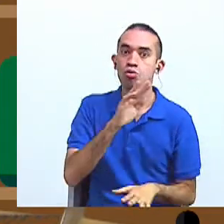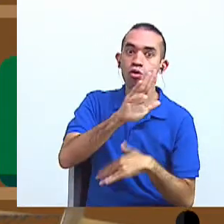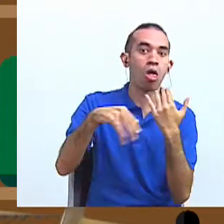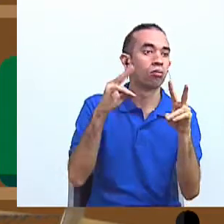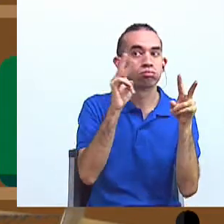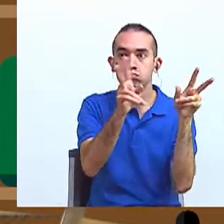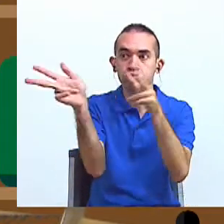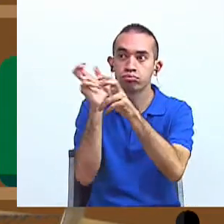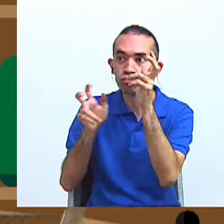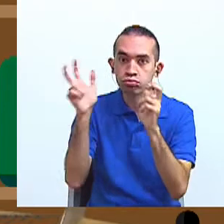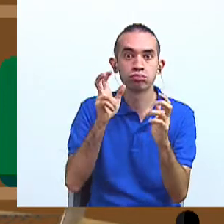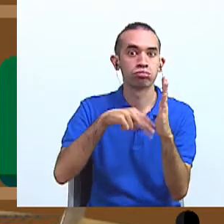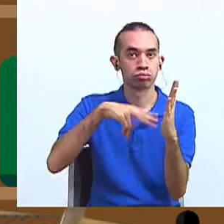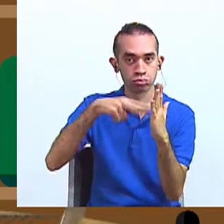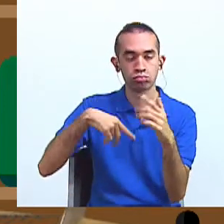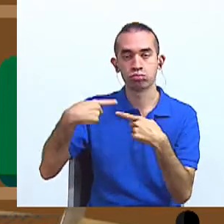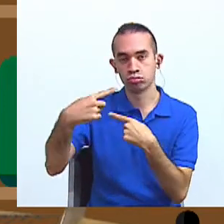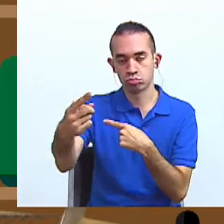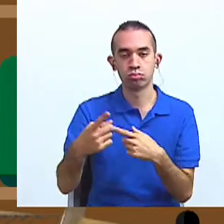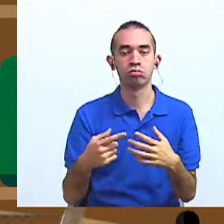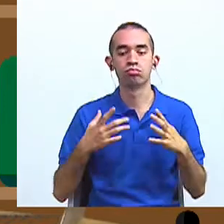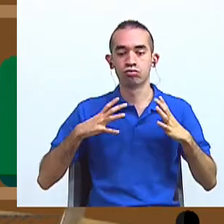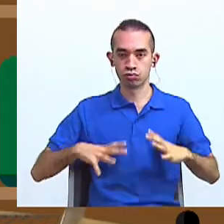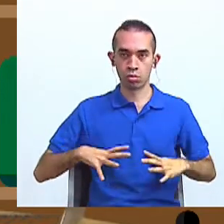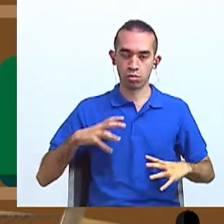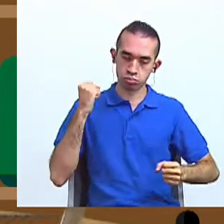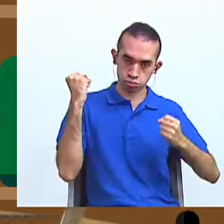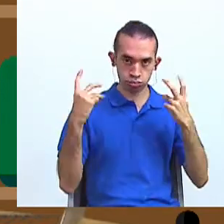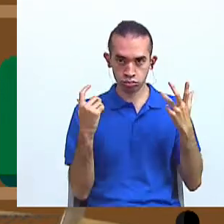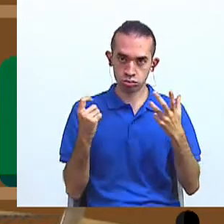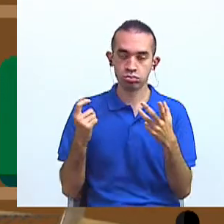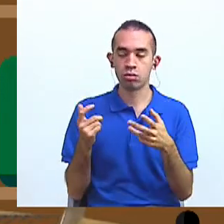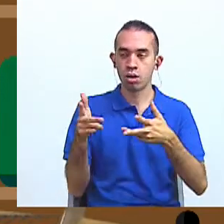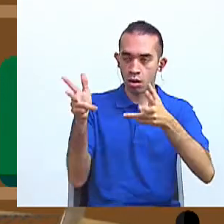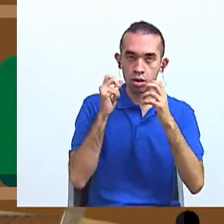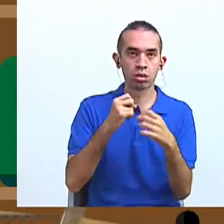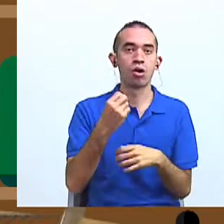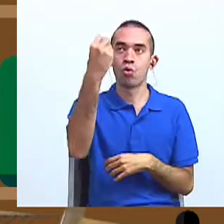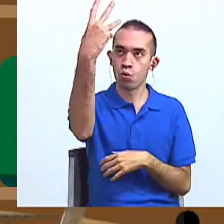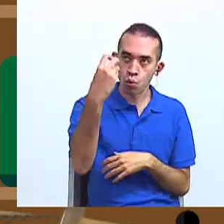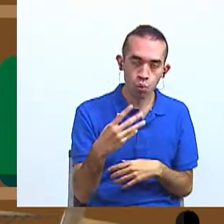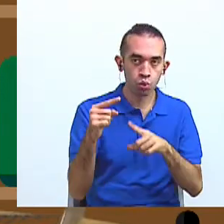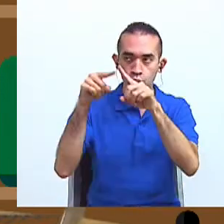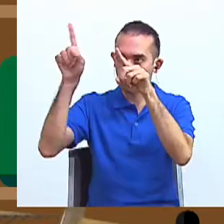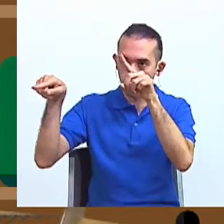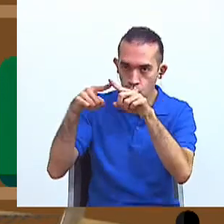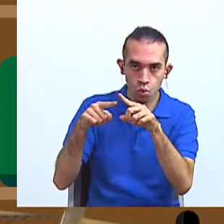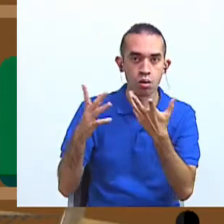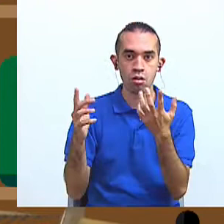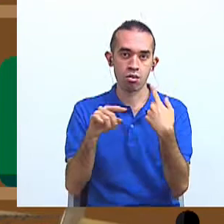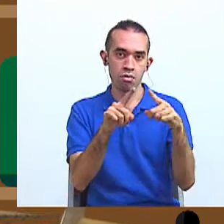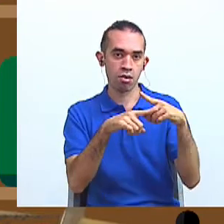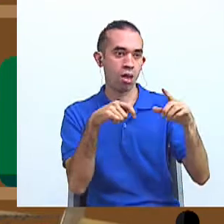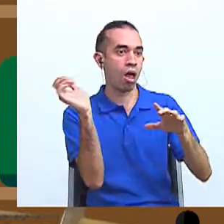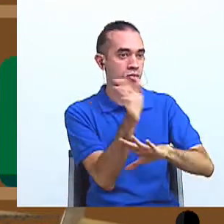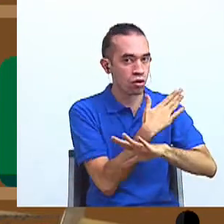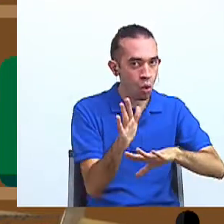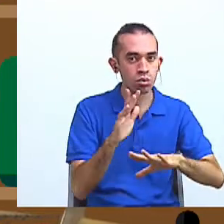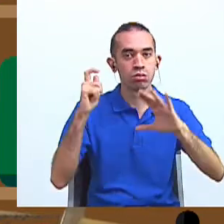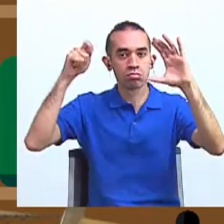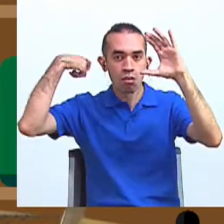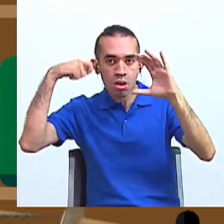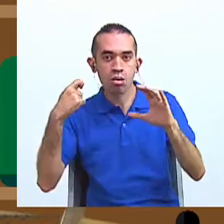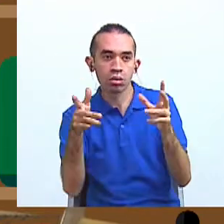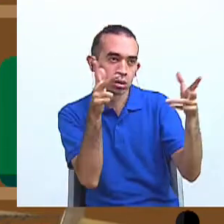constantemente. La expresión corporal, una señal de tránsito, canciones, películas, son habilidades para la vida.